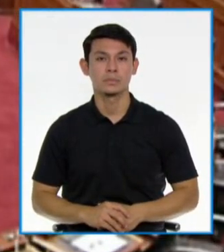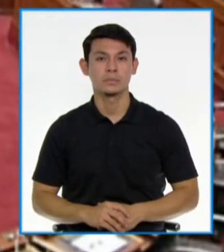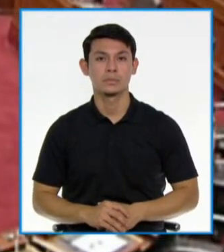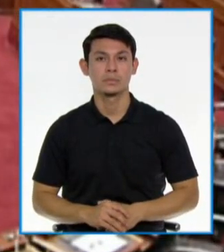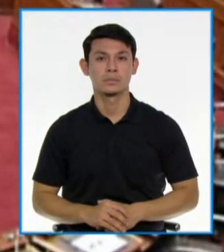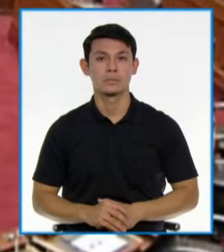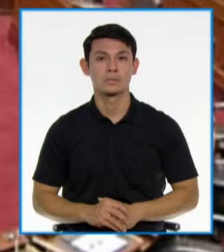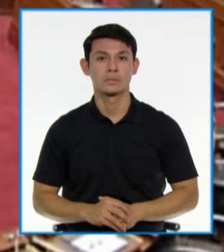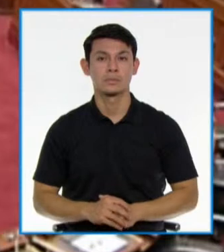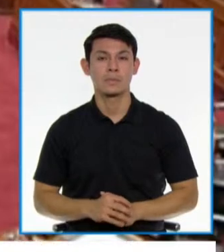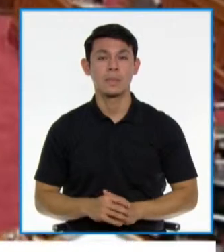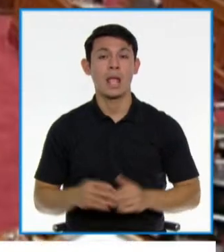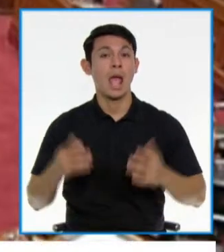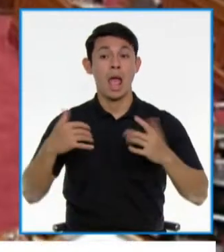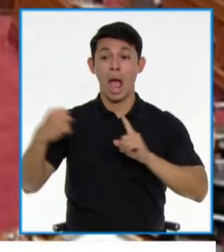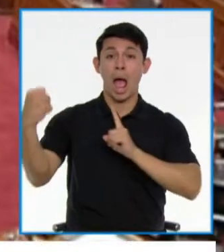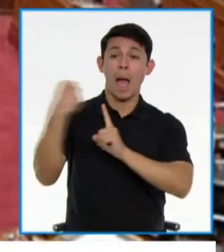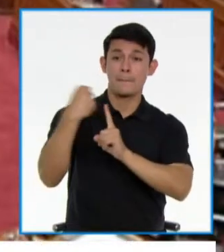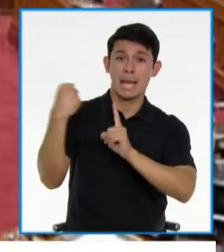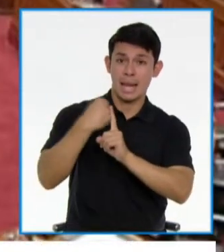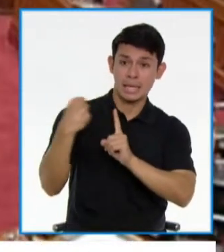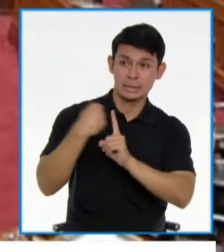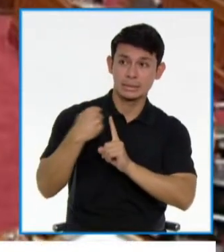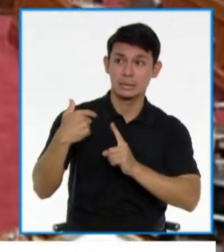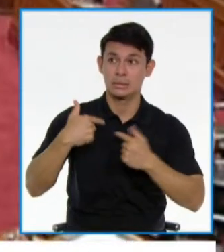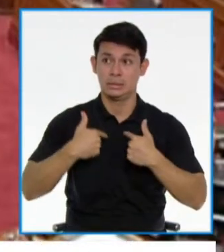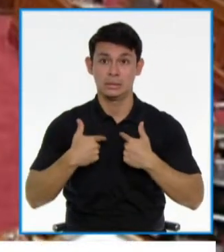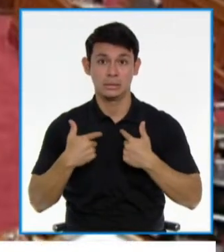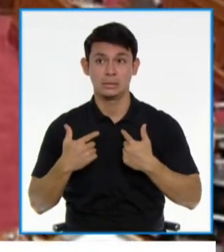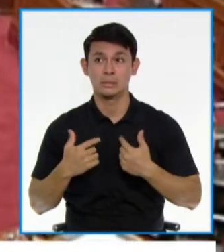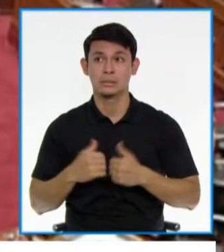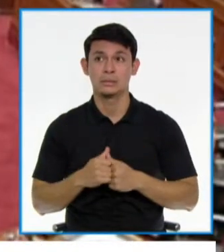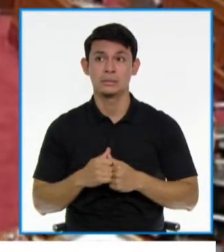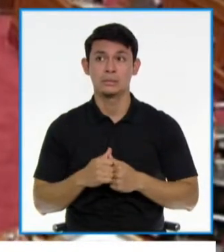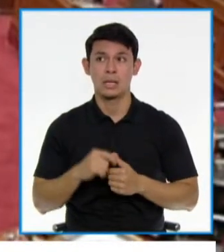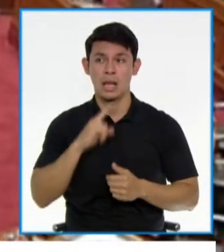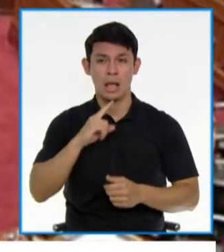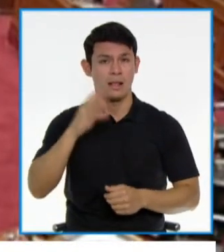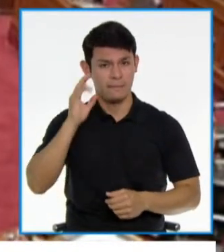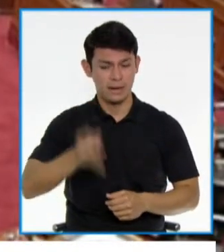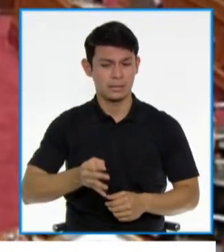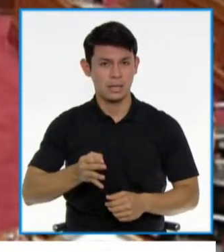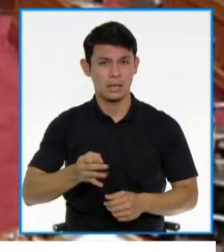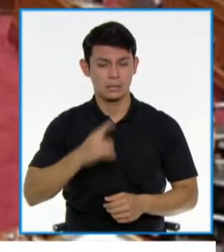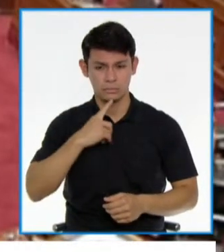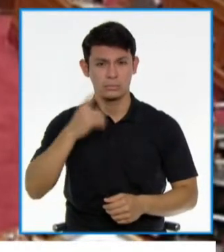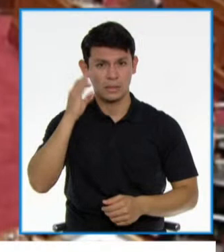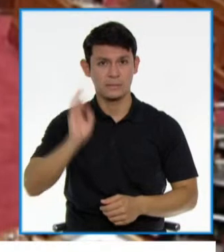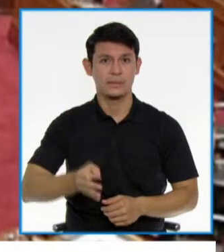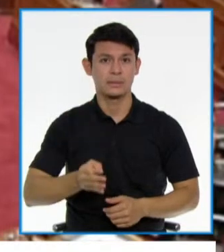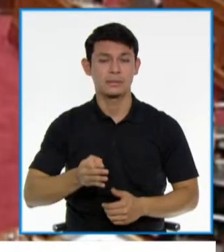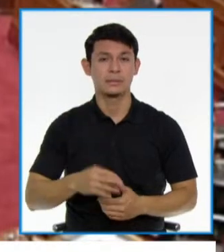...aun cuando me amenace con la comisión de... ...es verdad, es la verdad...